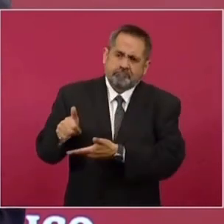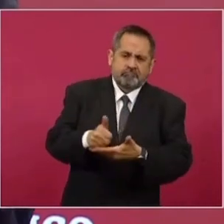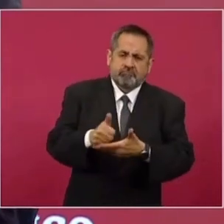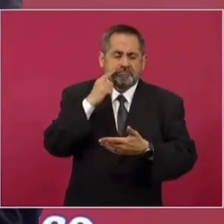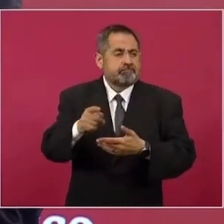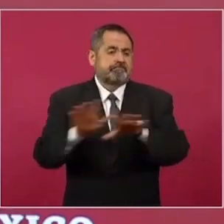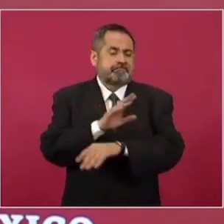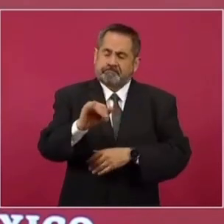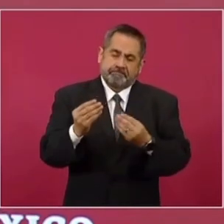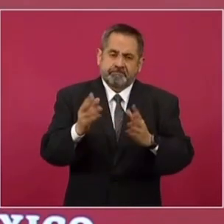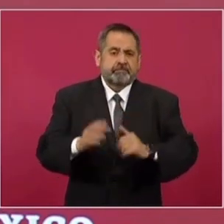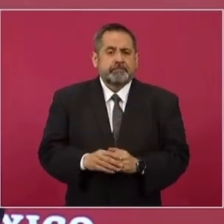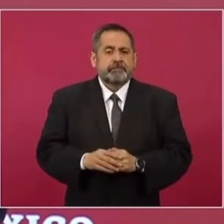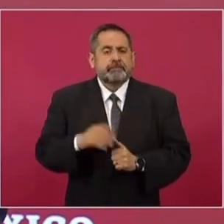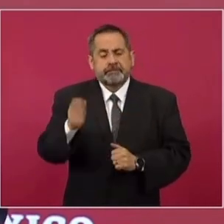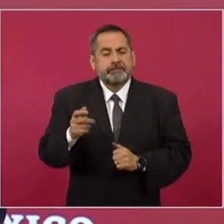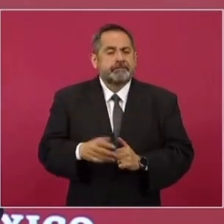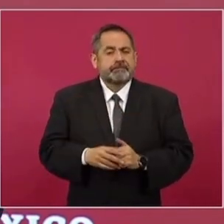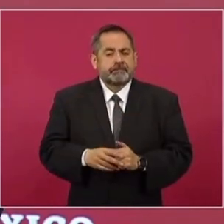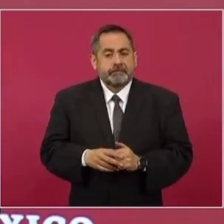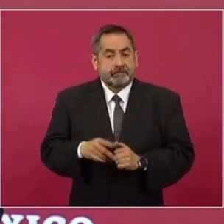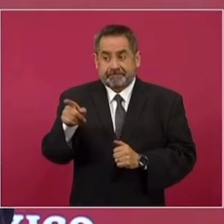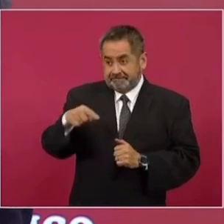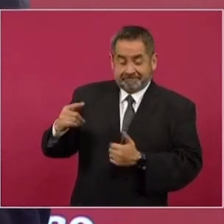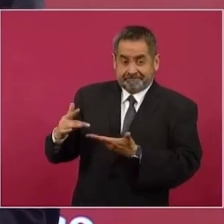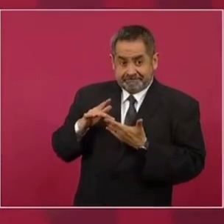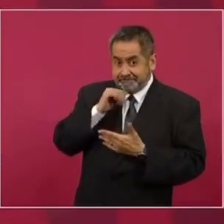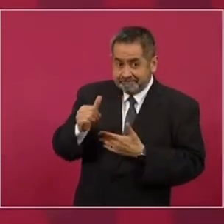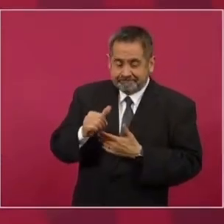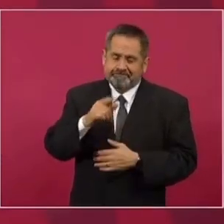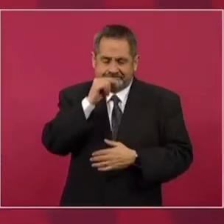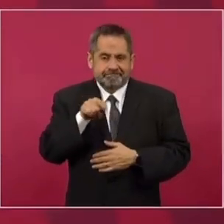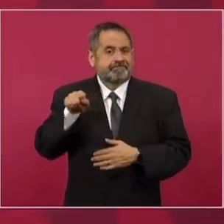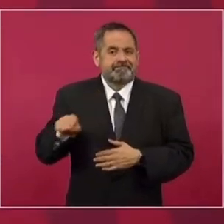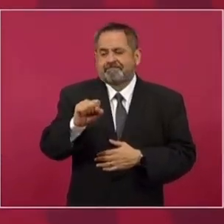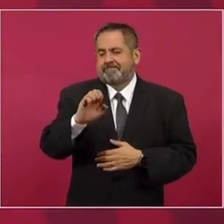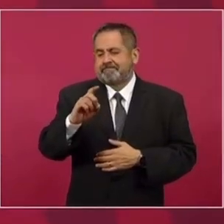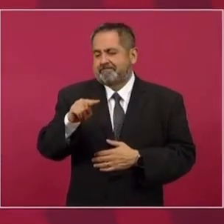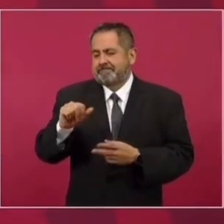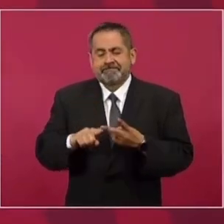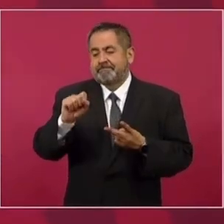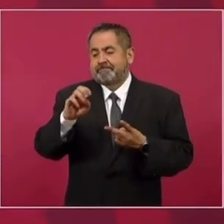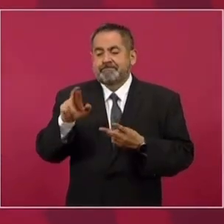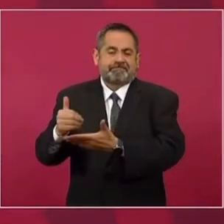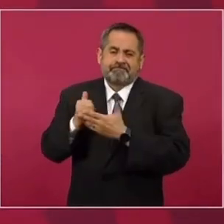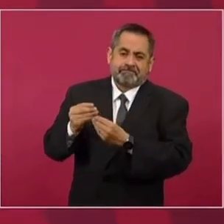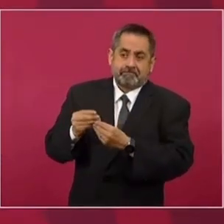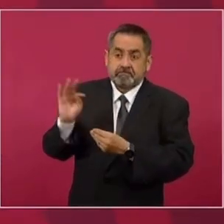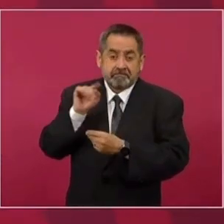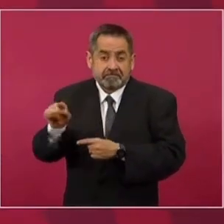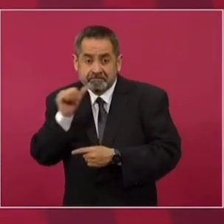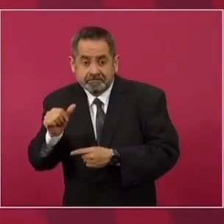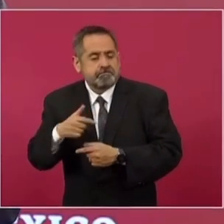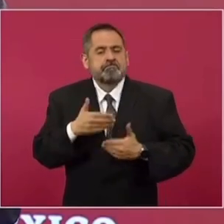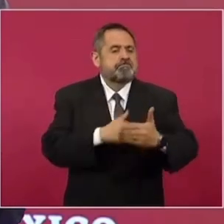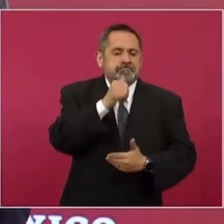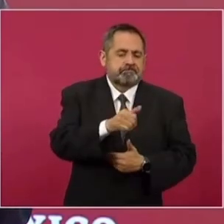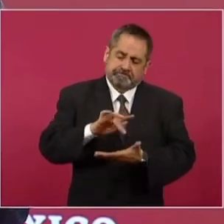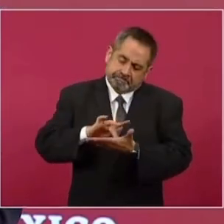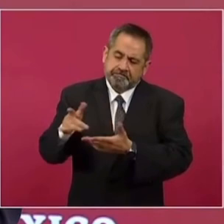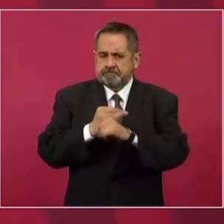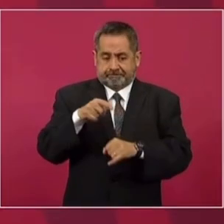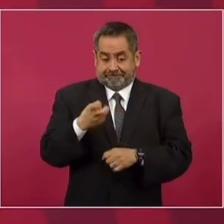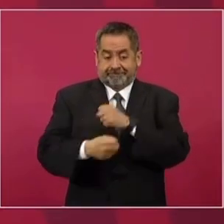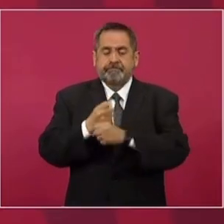mucho en la transformación del país. Si no nos hubiésemos apoyado en la Secretaría de la Defensa y en Secretaría de Marina, no hubiésemos podido avanzar en la